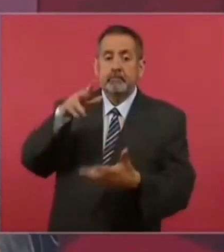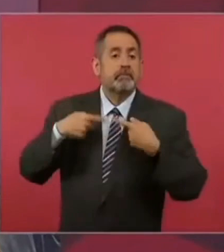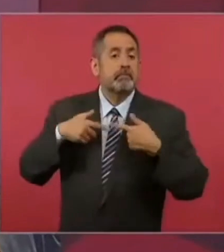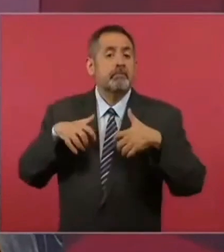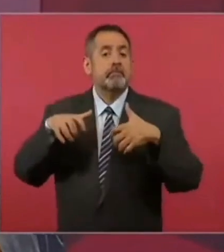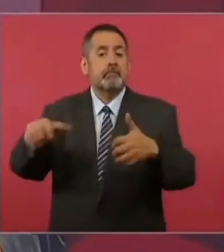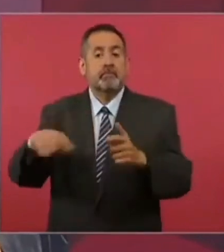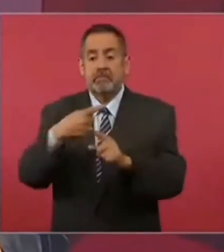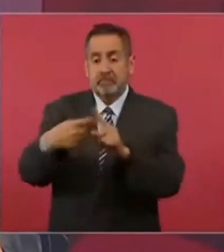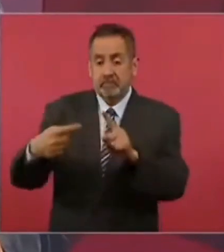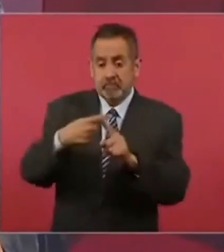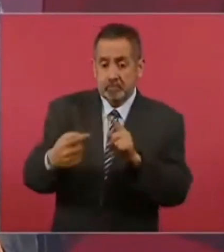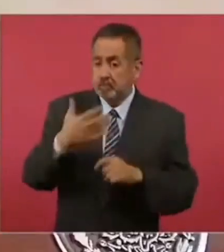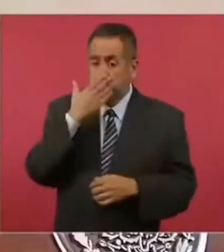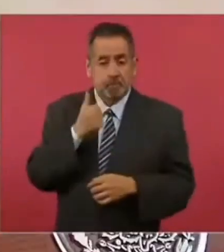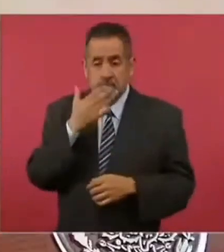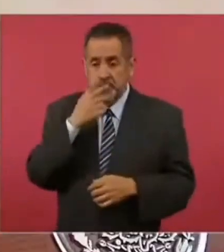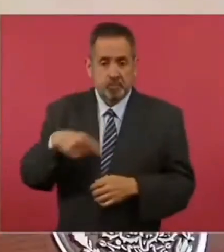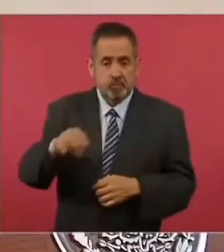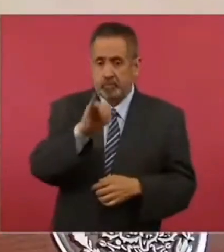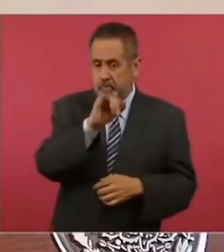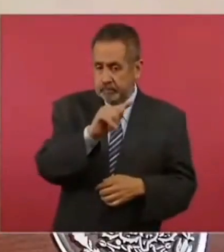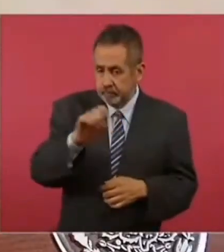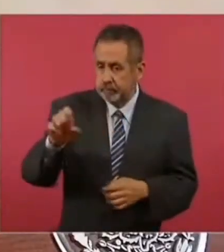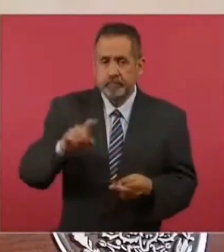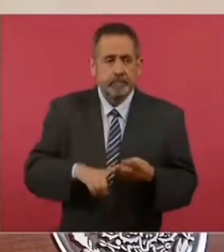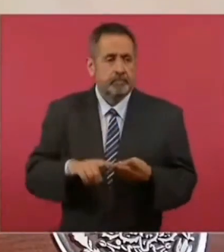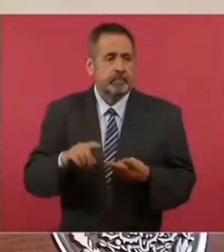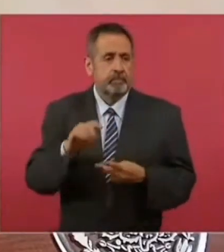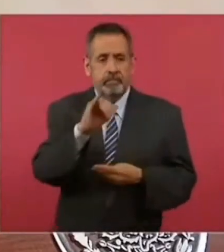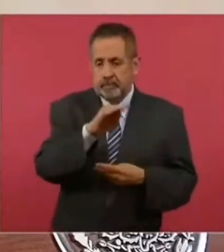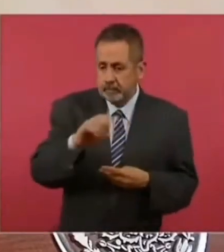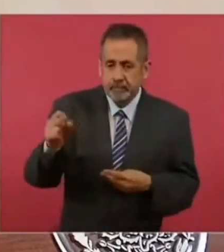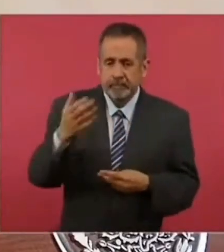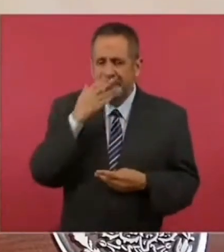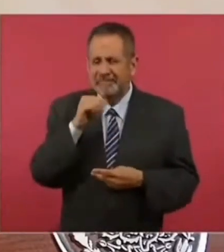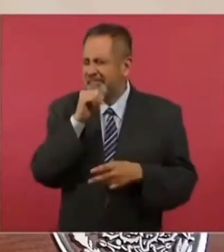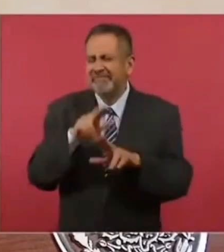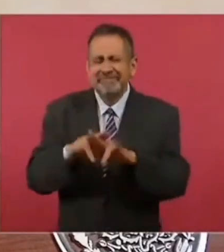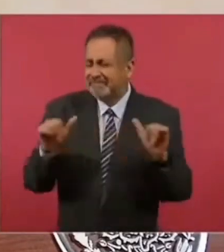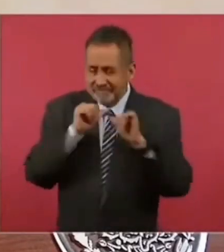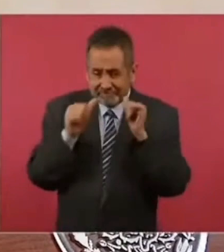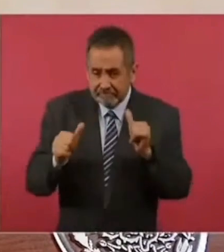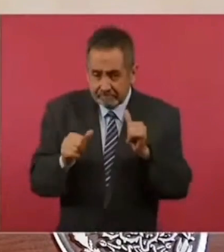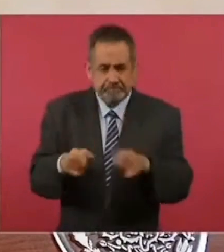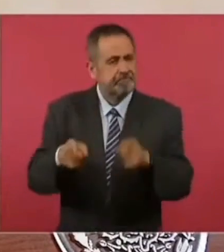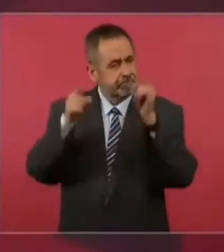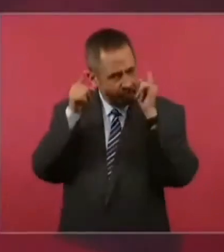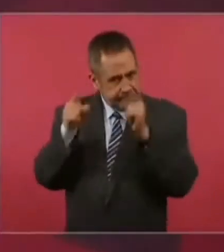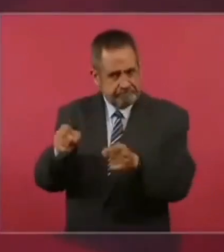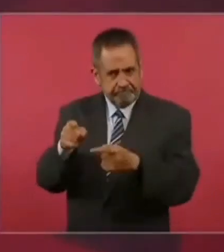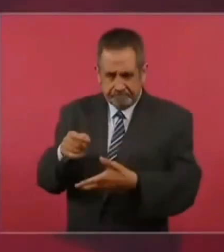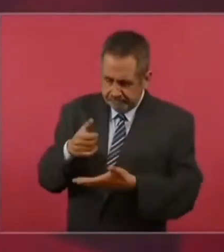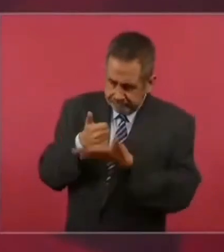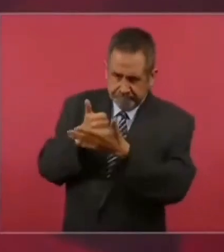que no tiene ISTE, que no tiene seguro, que no tiene servicio médico.